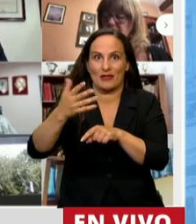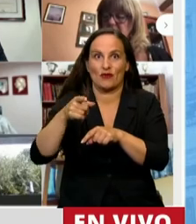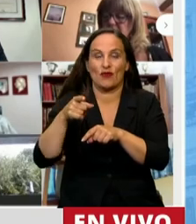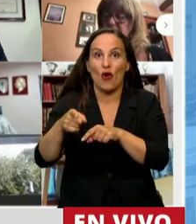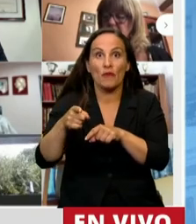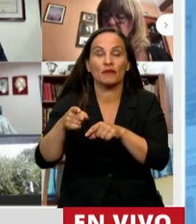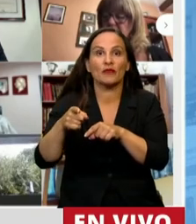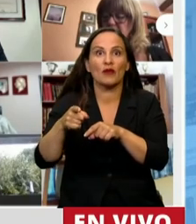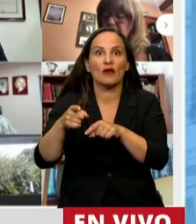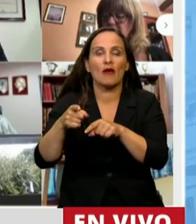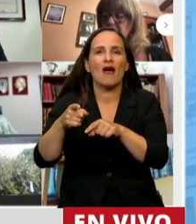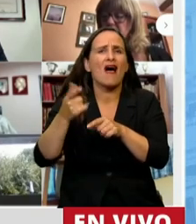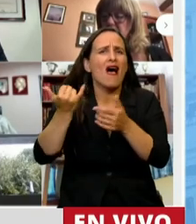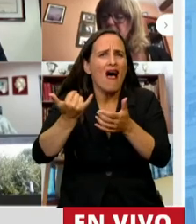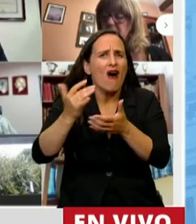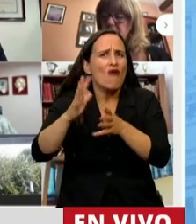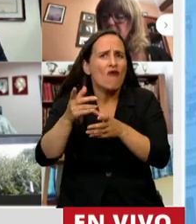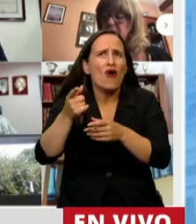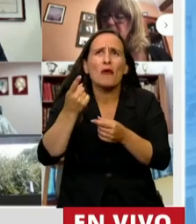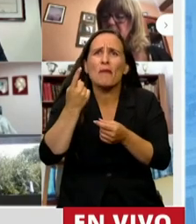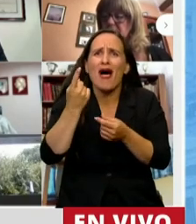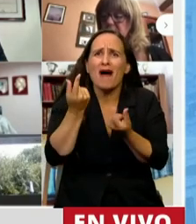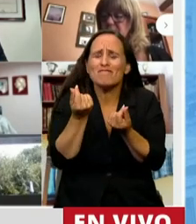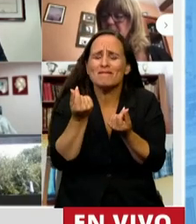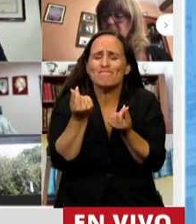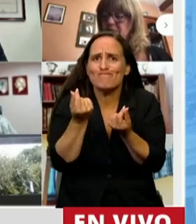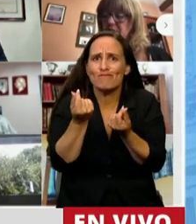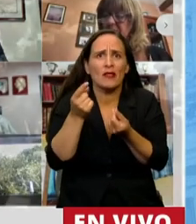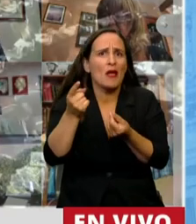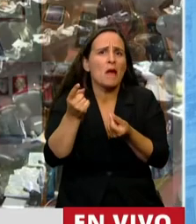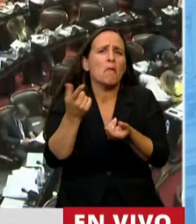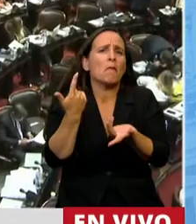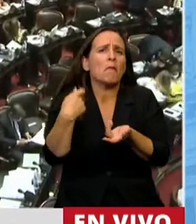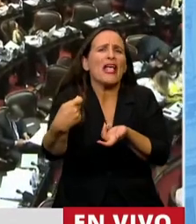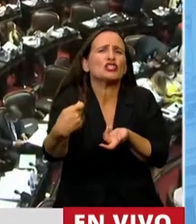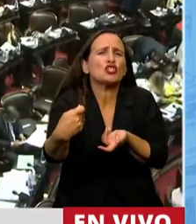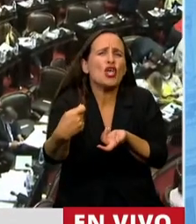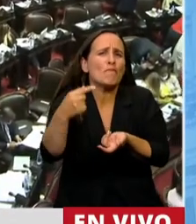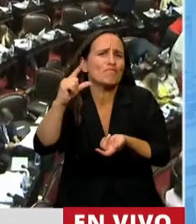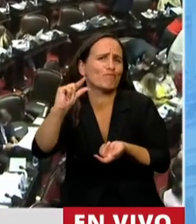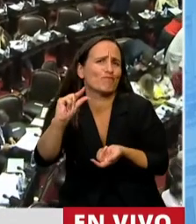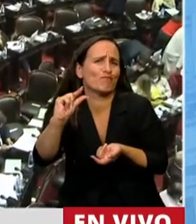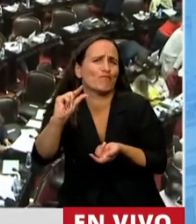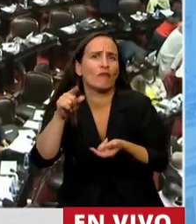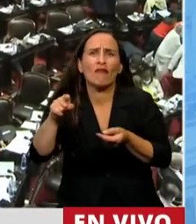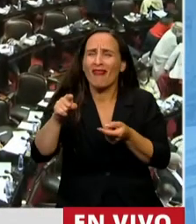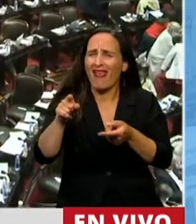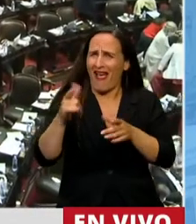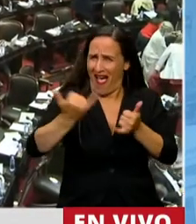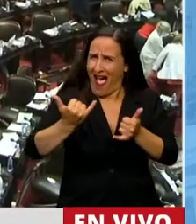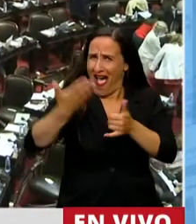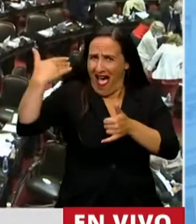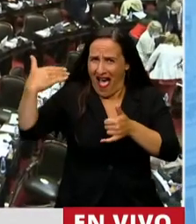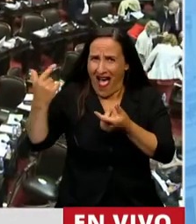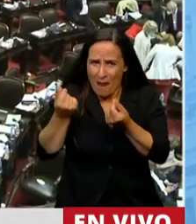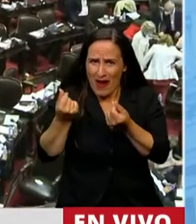sobrevivía con una modesta pensión nacional. Nada le quedaba de su fortuna, repartida en